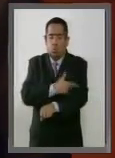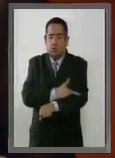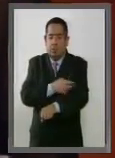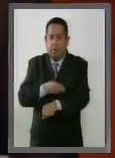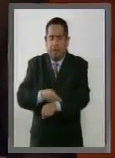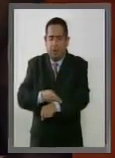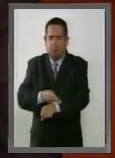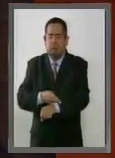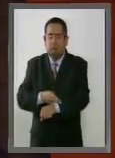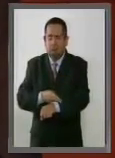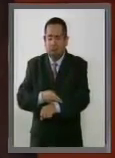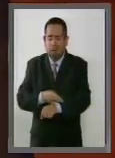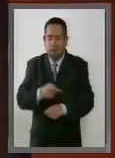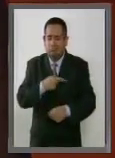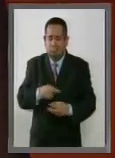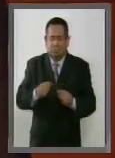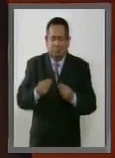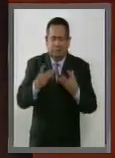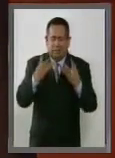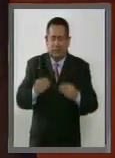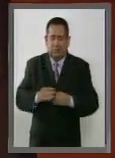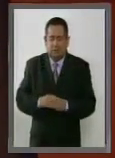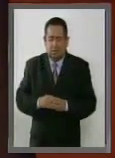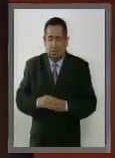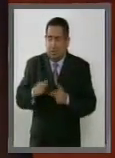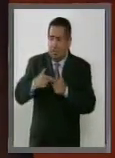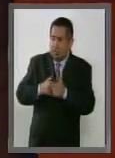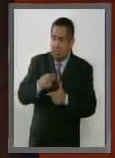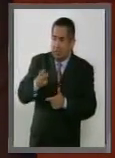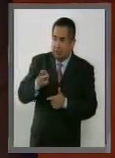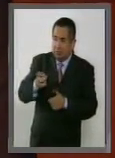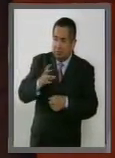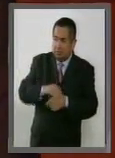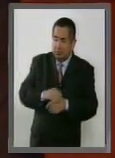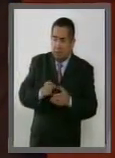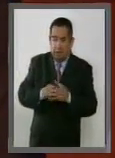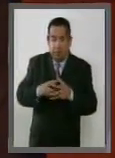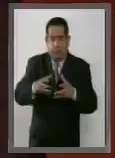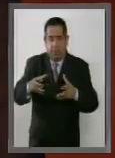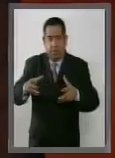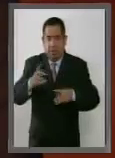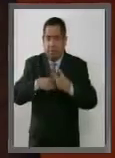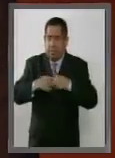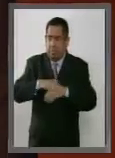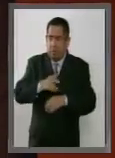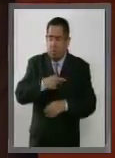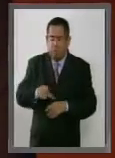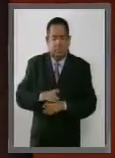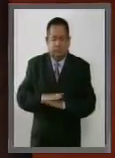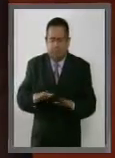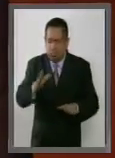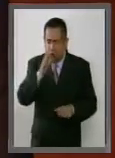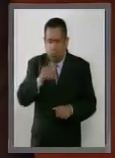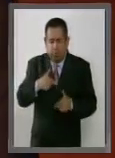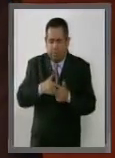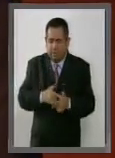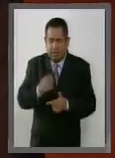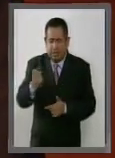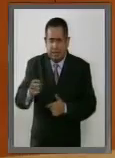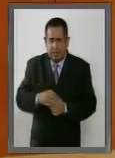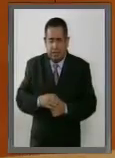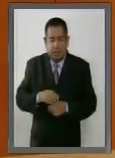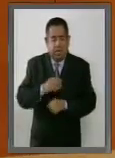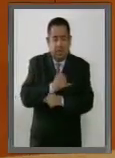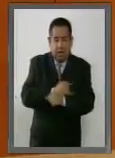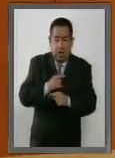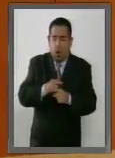Amadero. No podemos seguir permitiendo que aumenten el número de pobres en estas dos delegaciones ni en